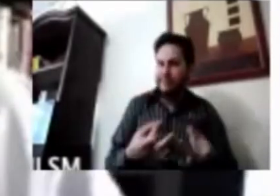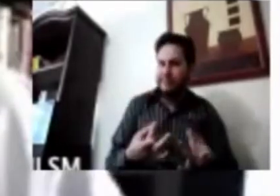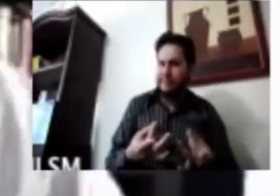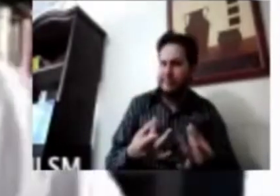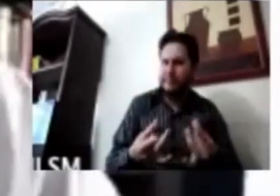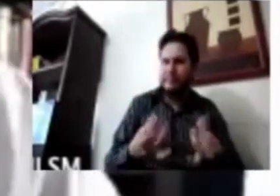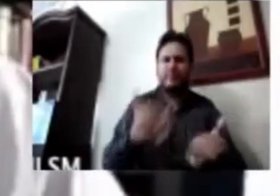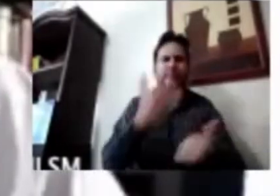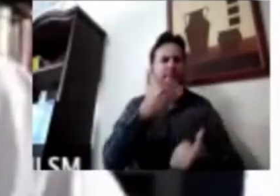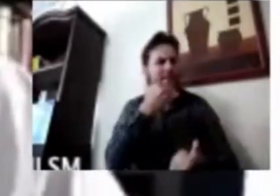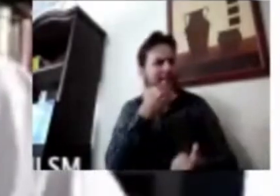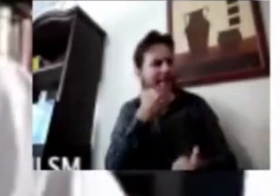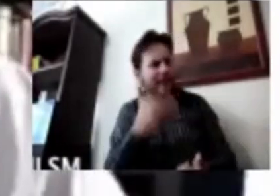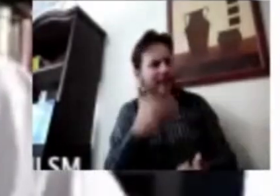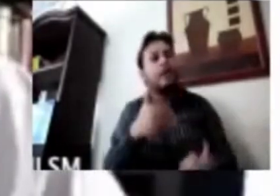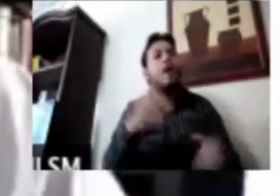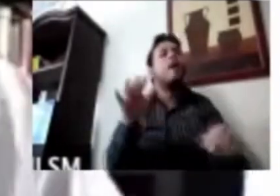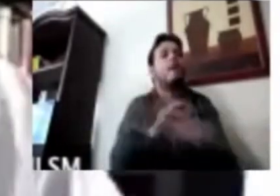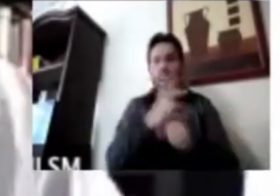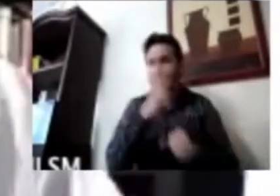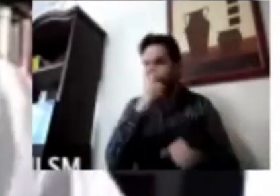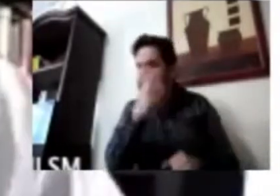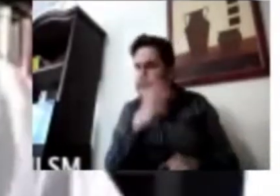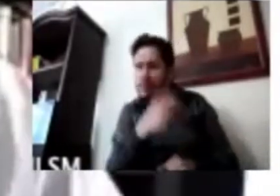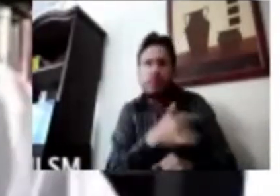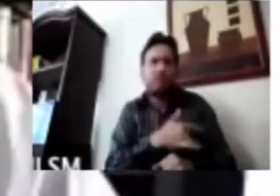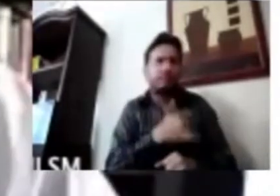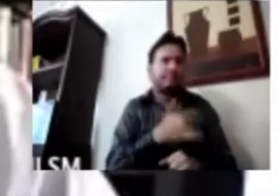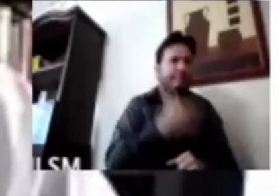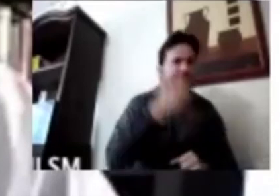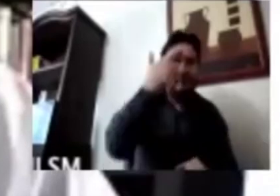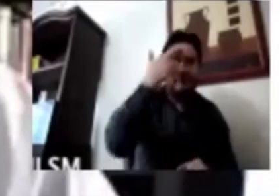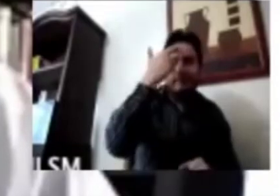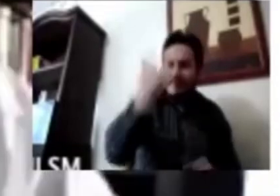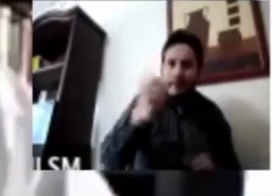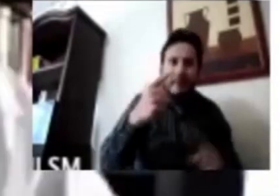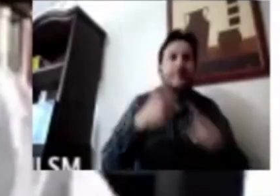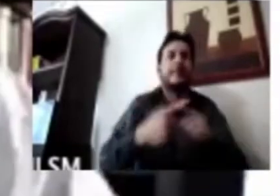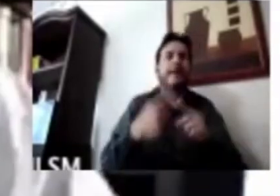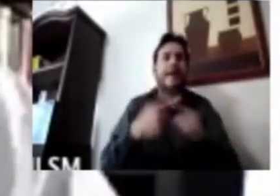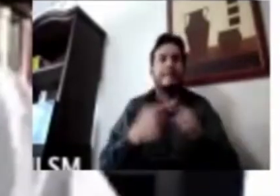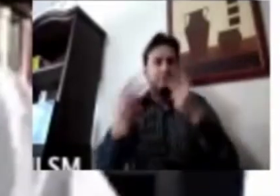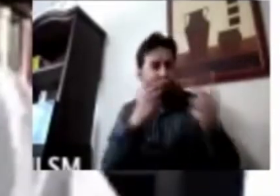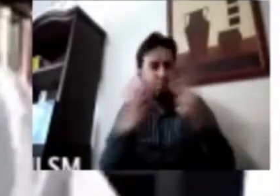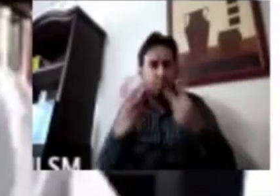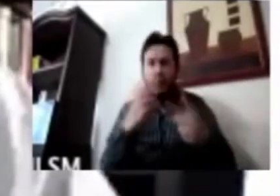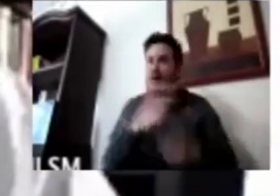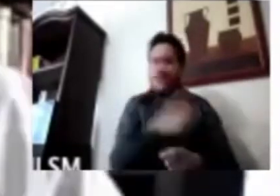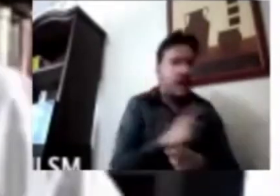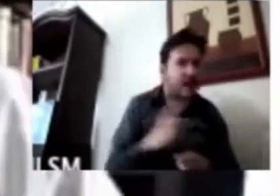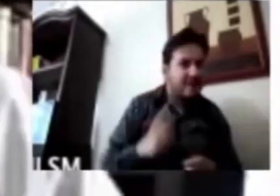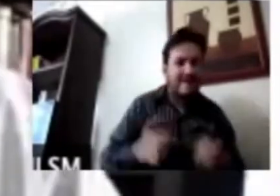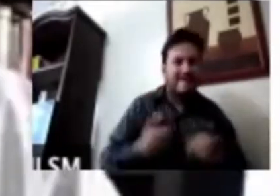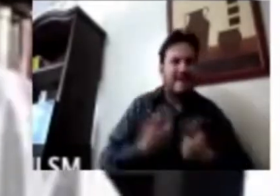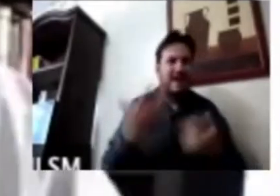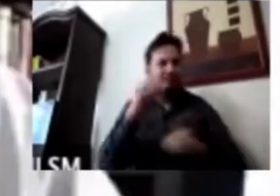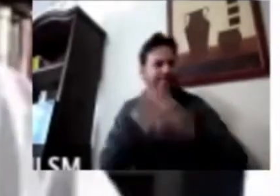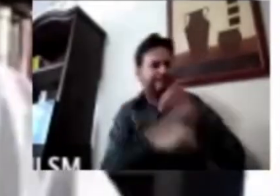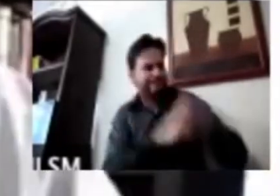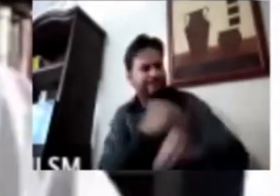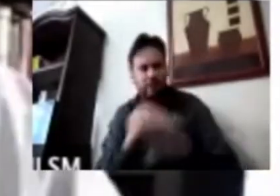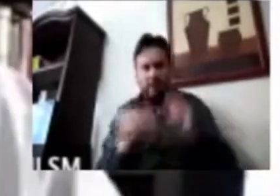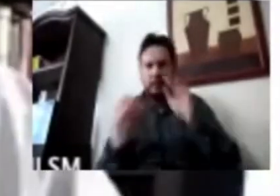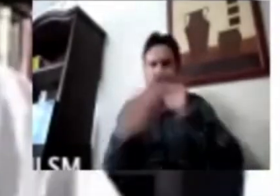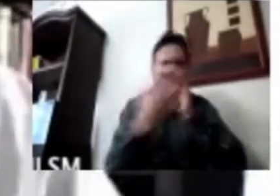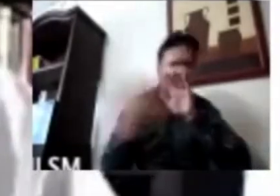tiempo. Por supuesto, cualquiera de quienes nos estén escuchando que quieran revisar estos datos están publicados en la